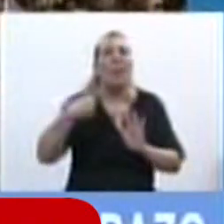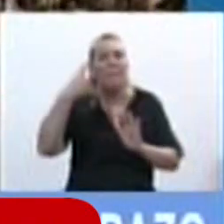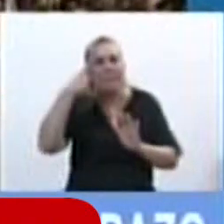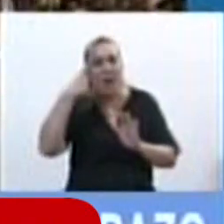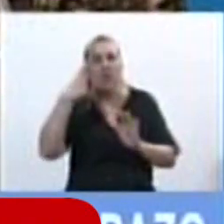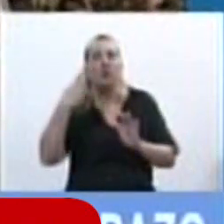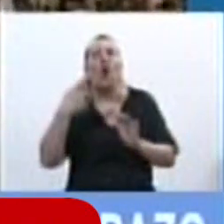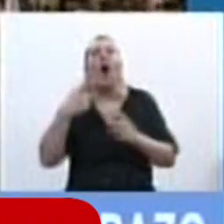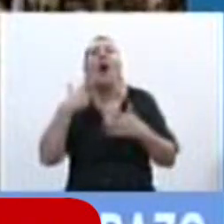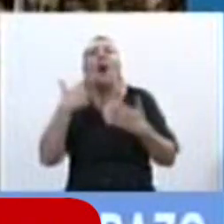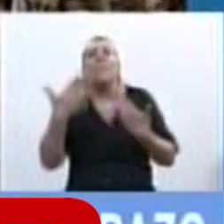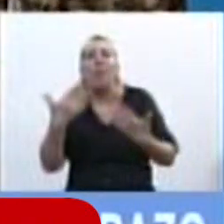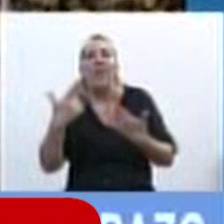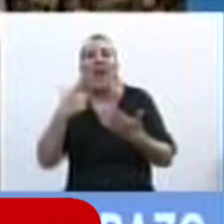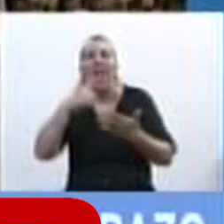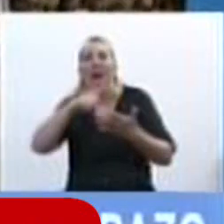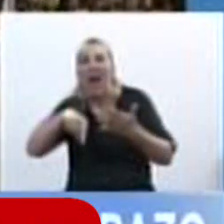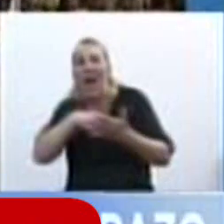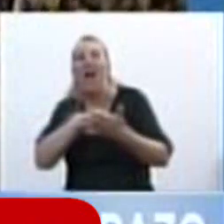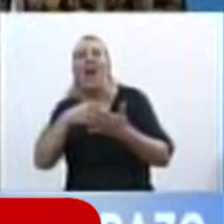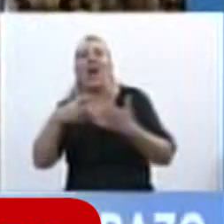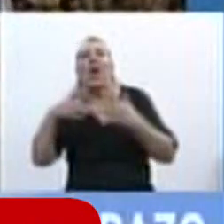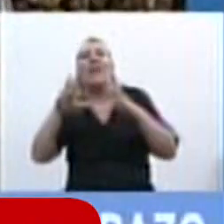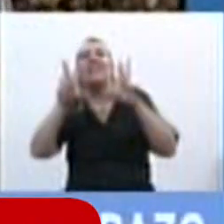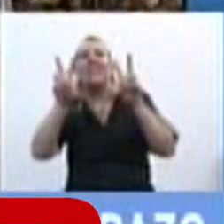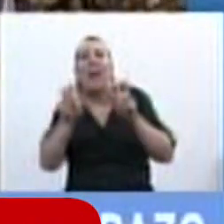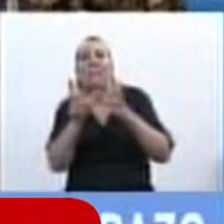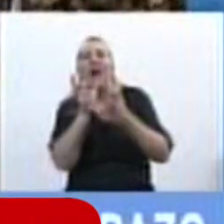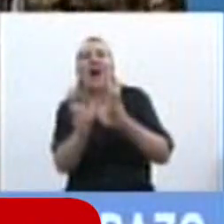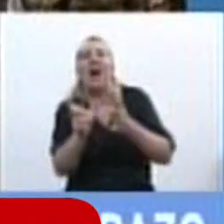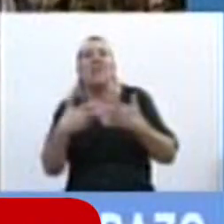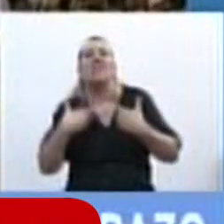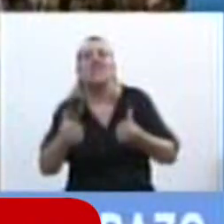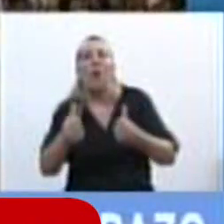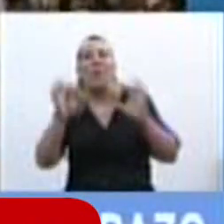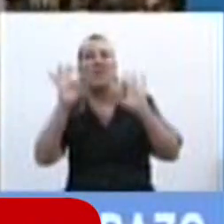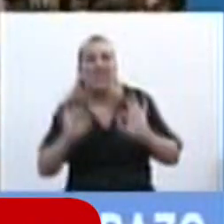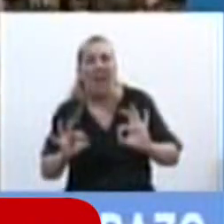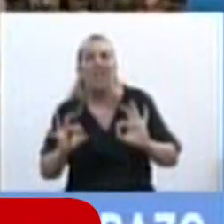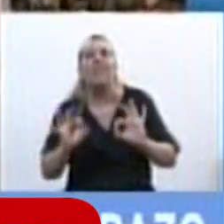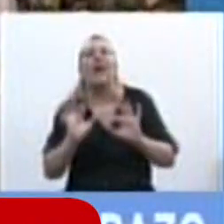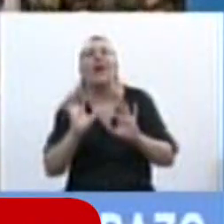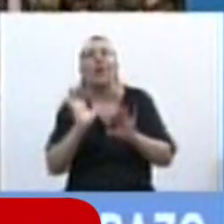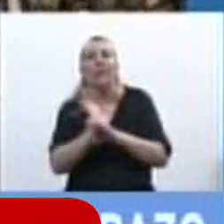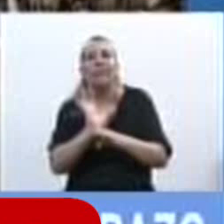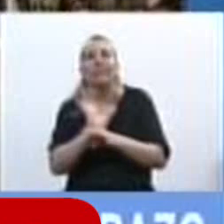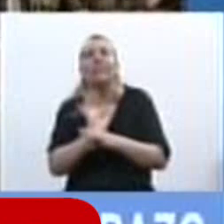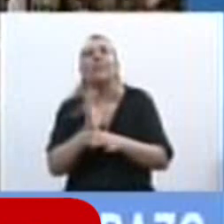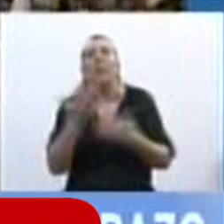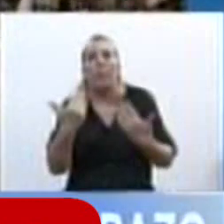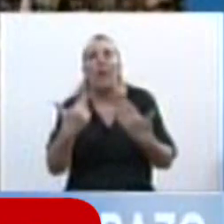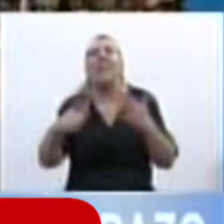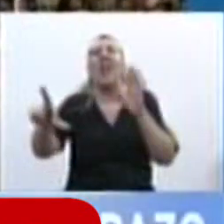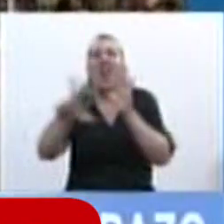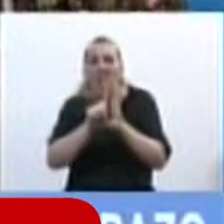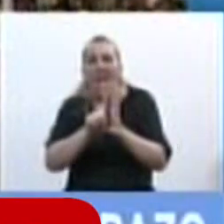del concepto de salud integral aleja todas estas circunstancias y permite tener una ley